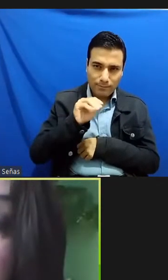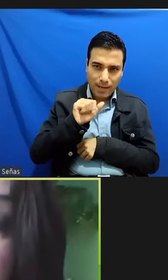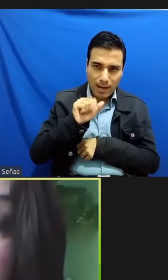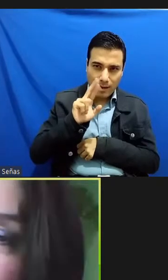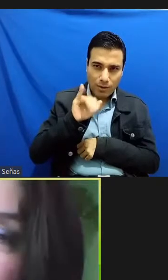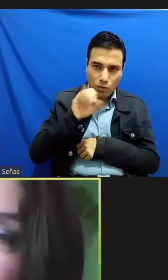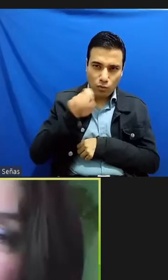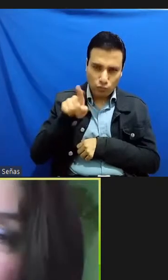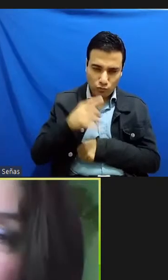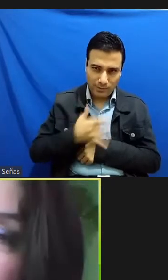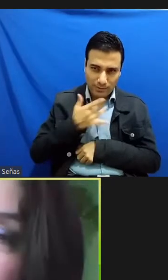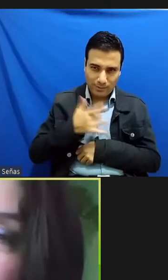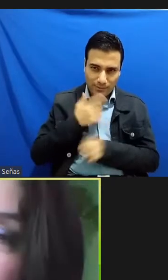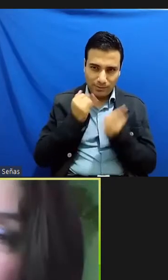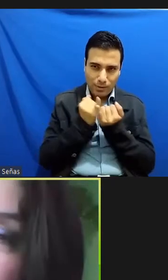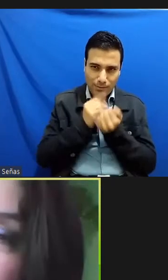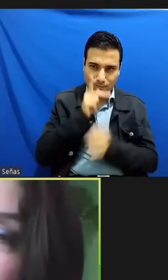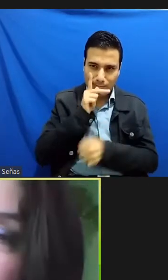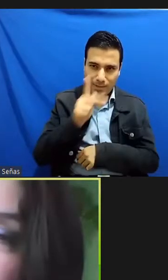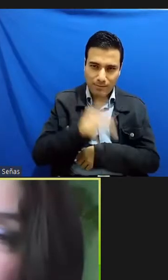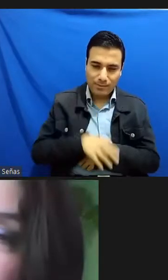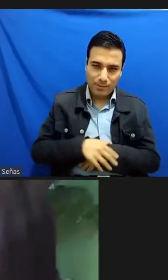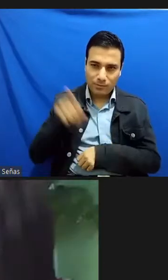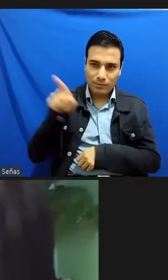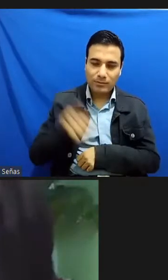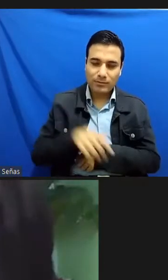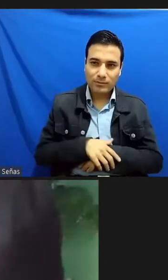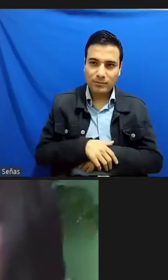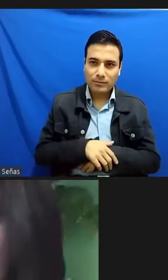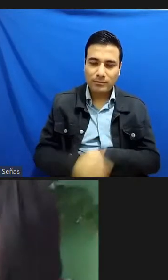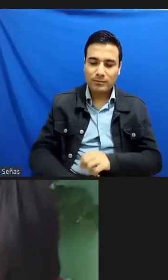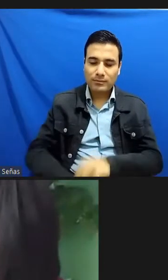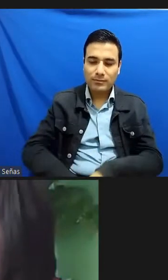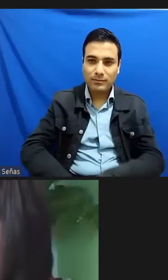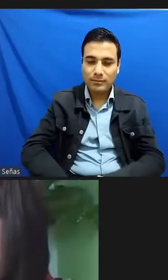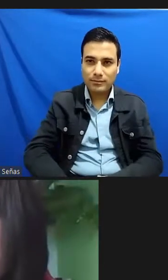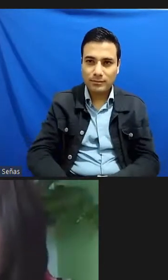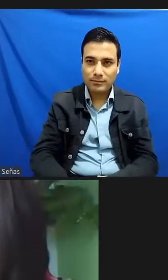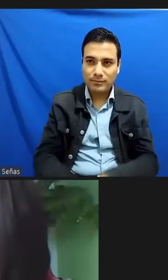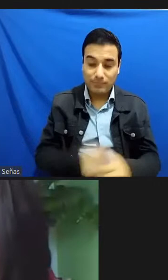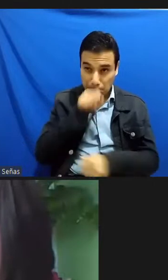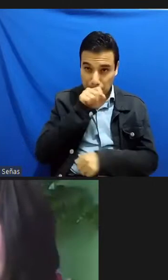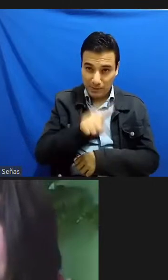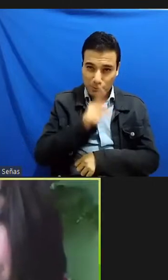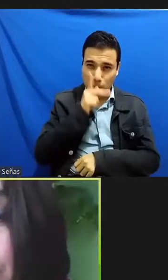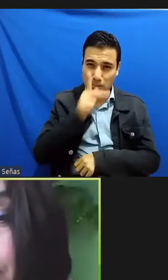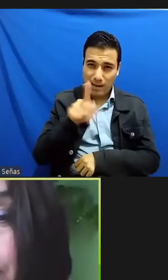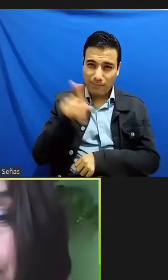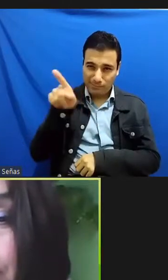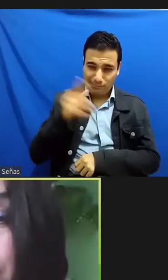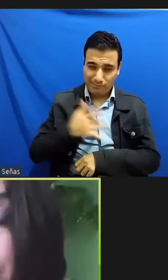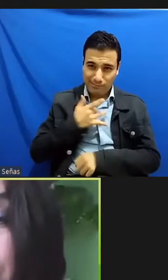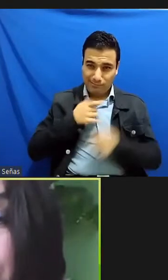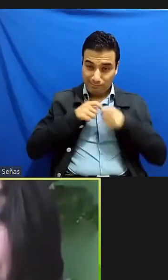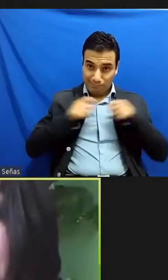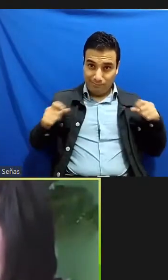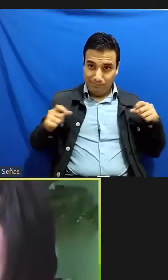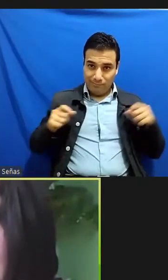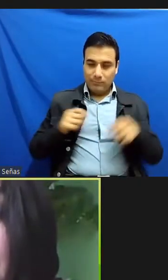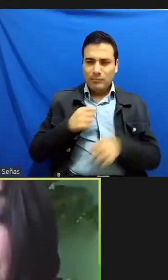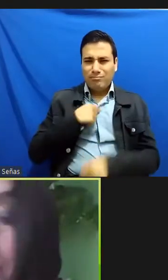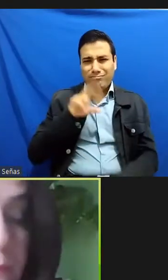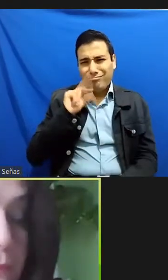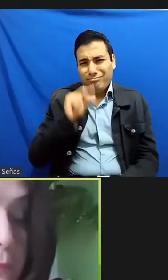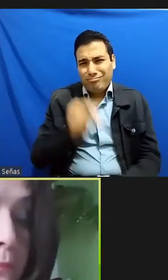gracias que designa a ti mismo con este tipo de palabras no yo me olvido